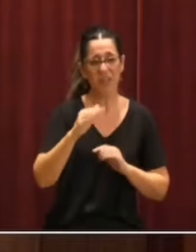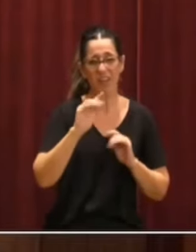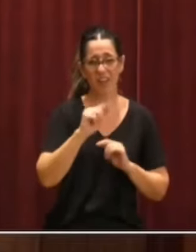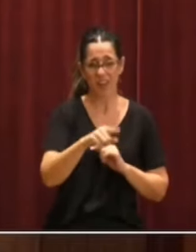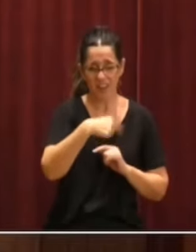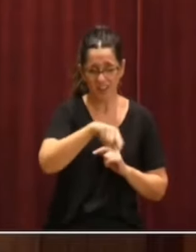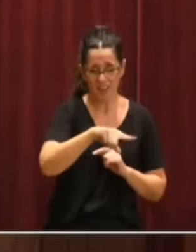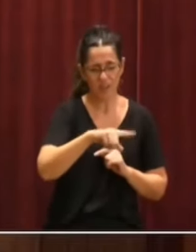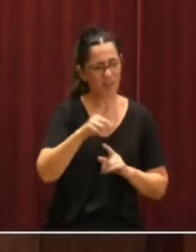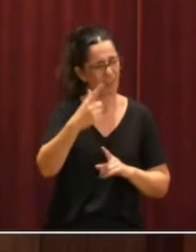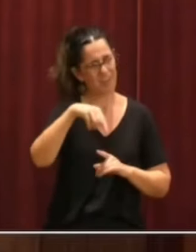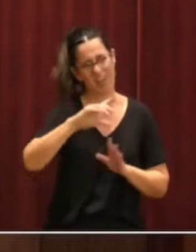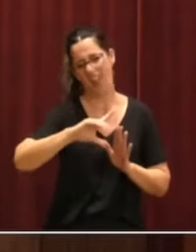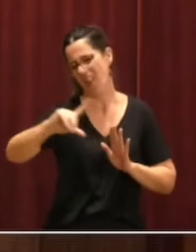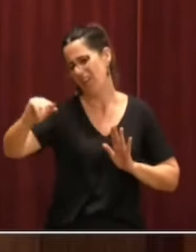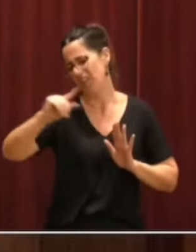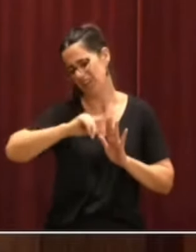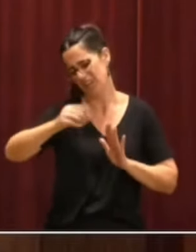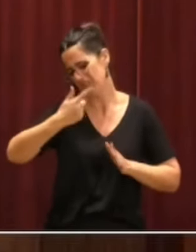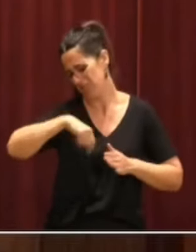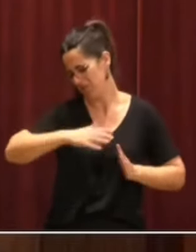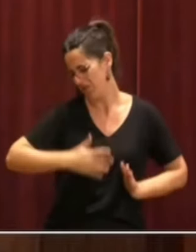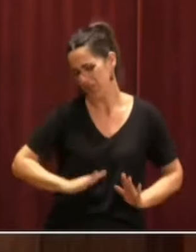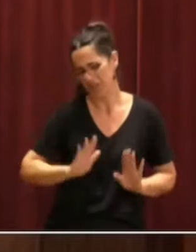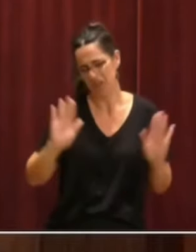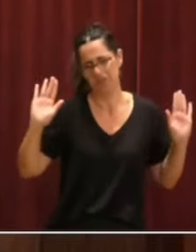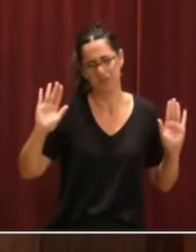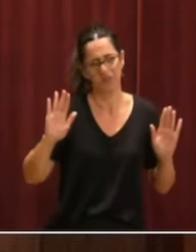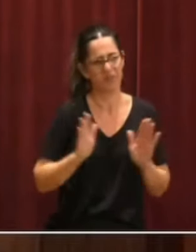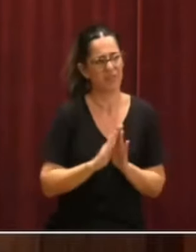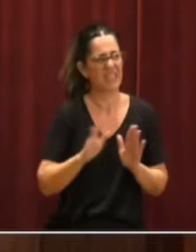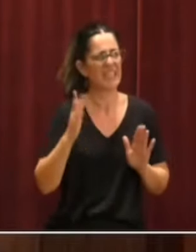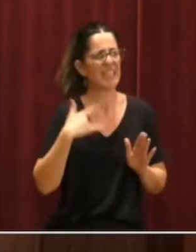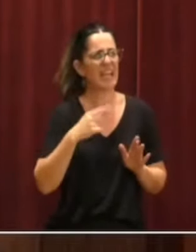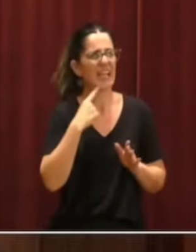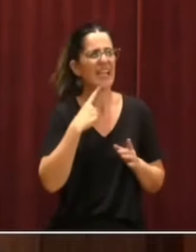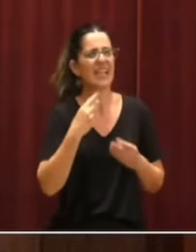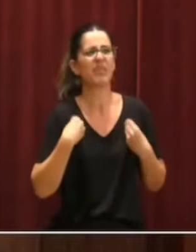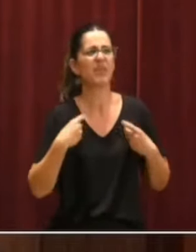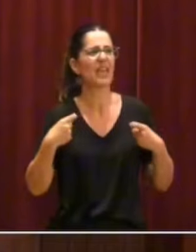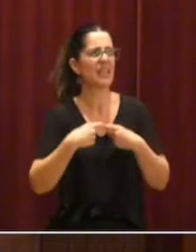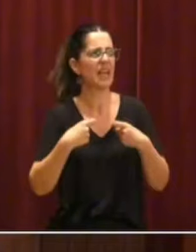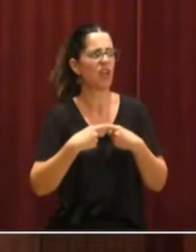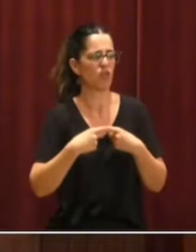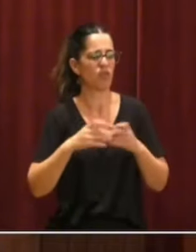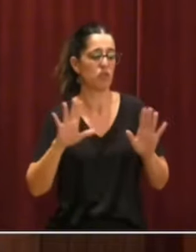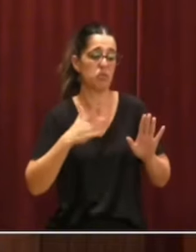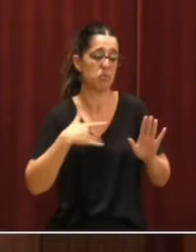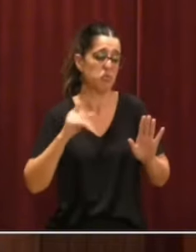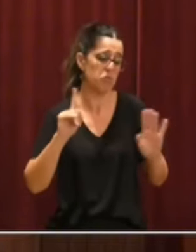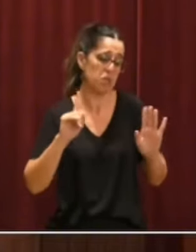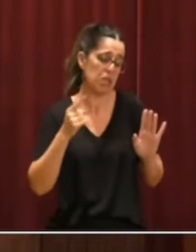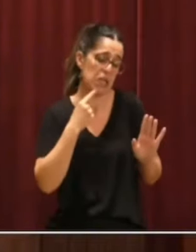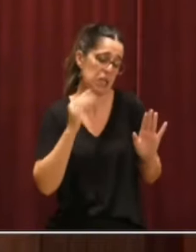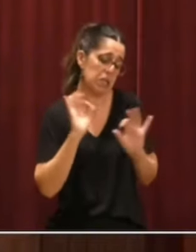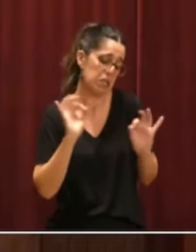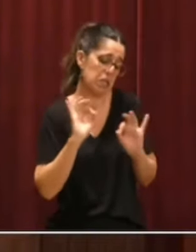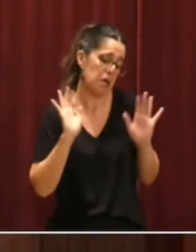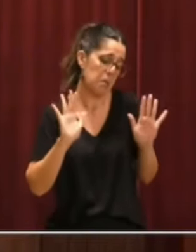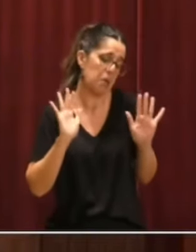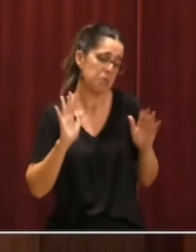más lejos estén ustedes de nuestros hijos, menor. Y ya que hablan de convivencia, y aunque yo no quería tratar el tema, se lo voy a decir,